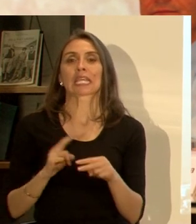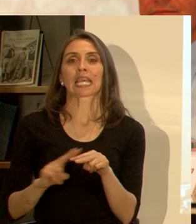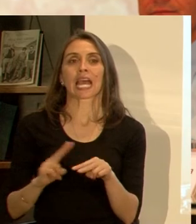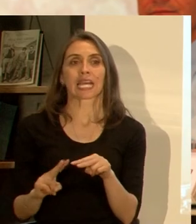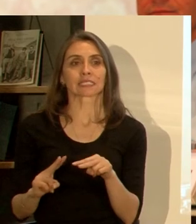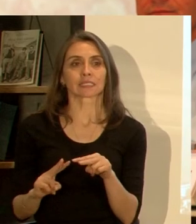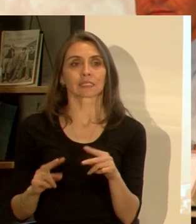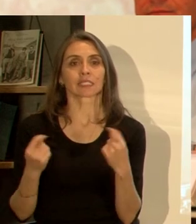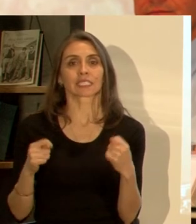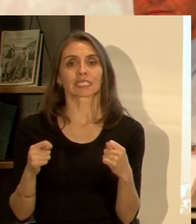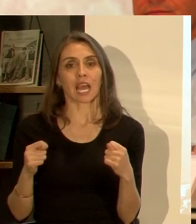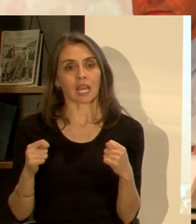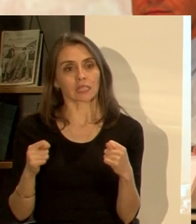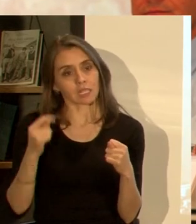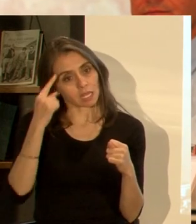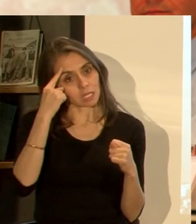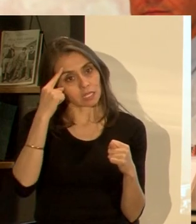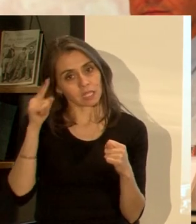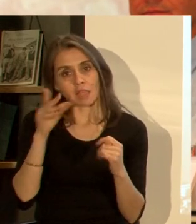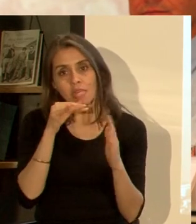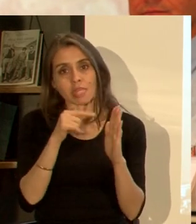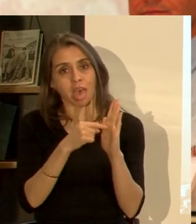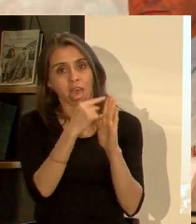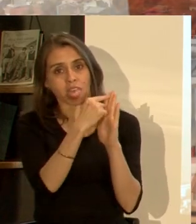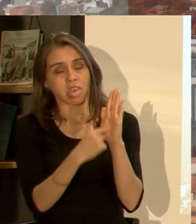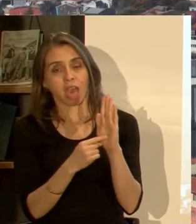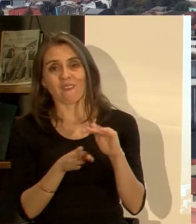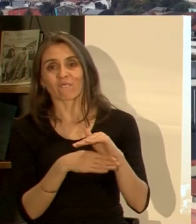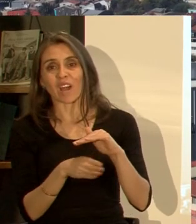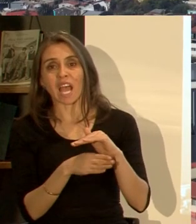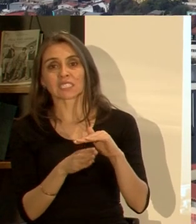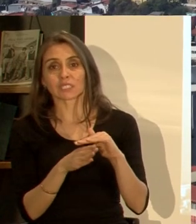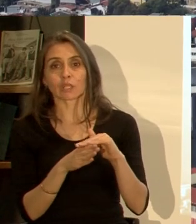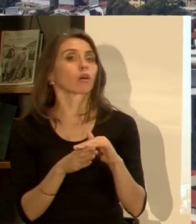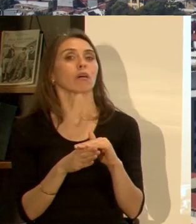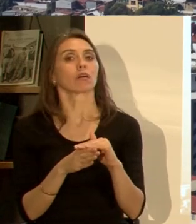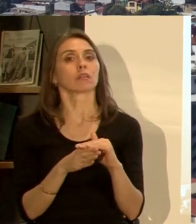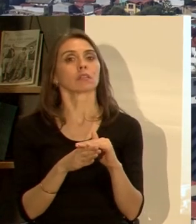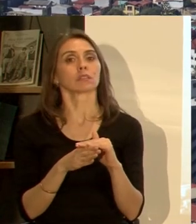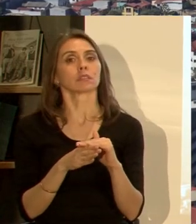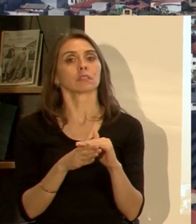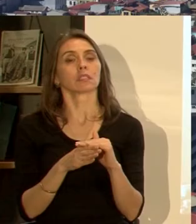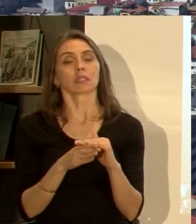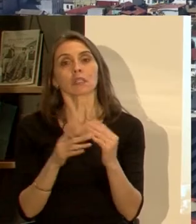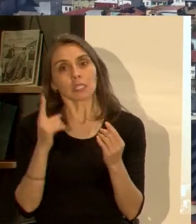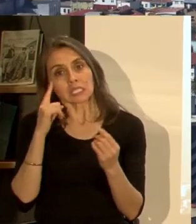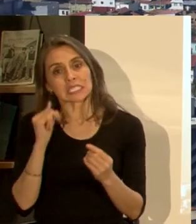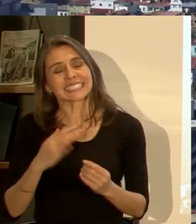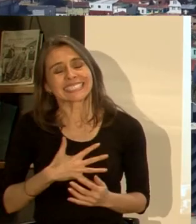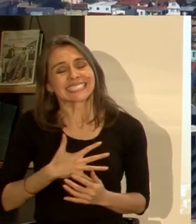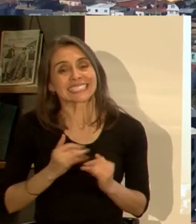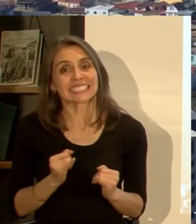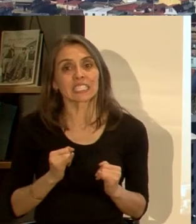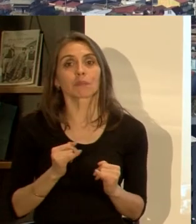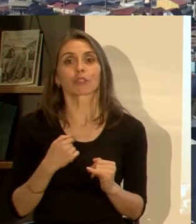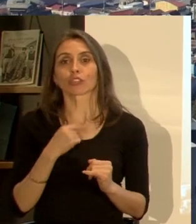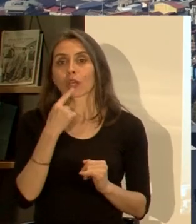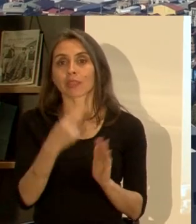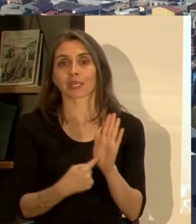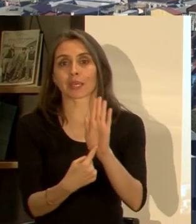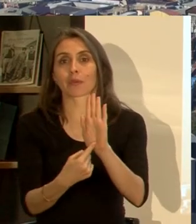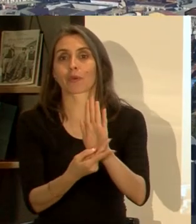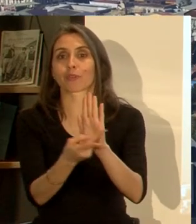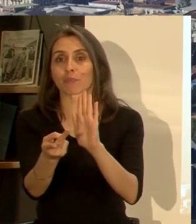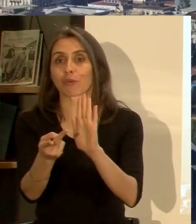a articular o llenar esos vacíos y voluntad siempre hay pero como decía en la presentación o